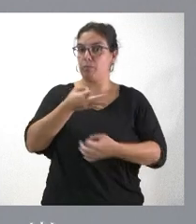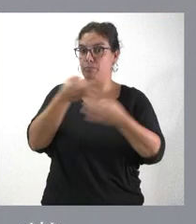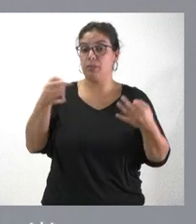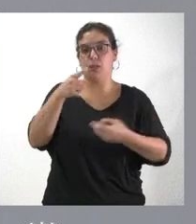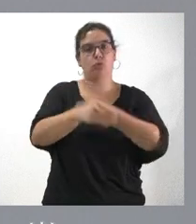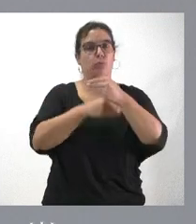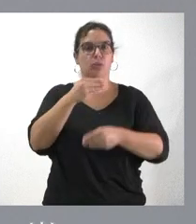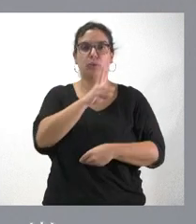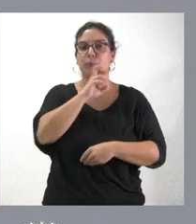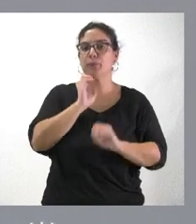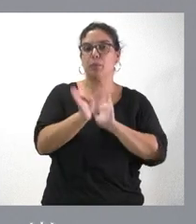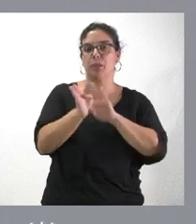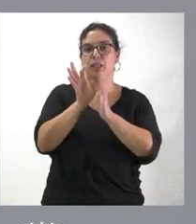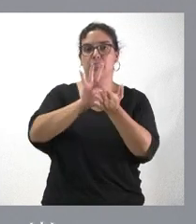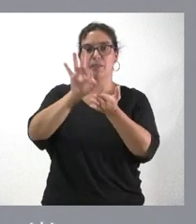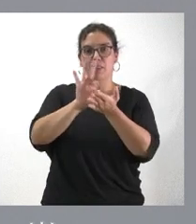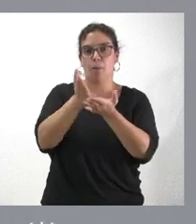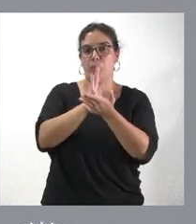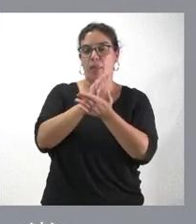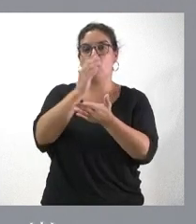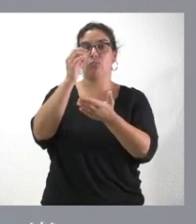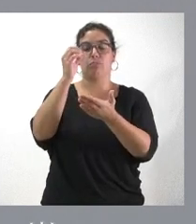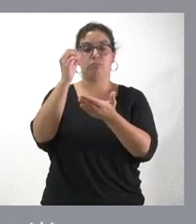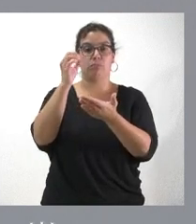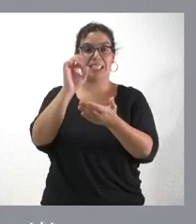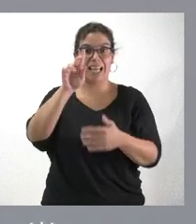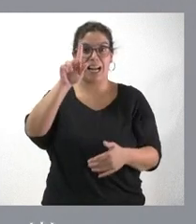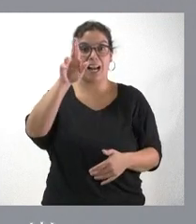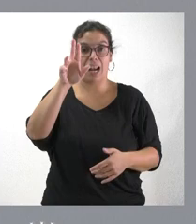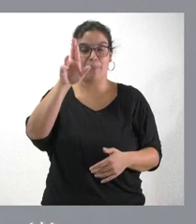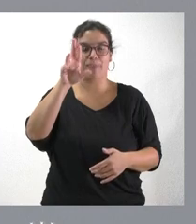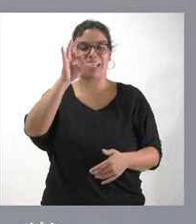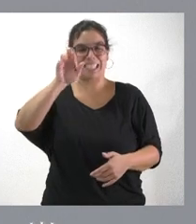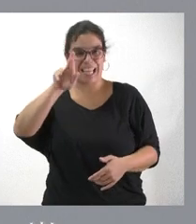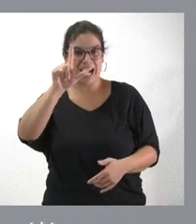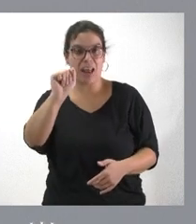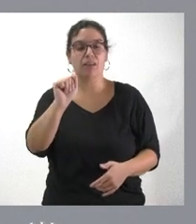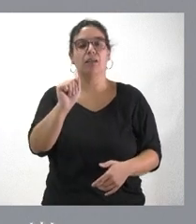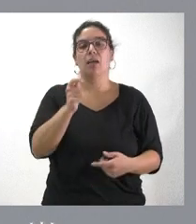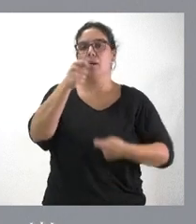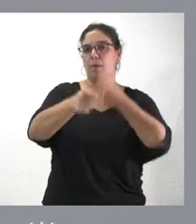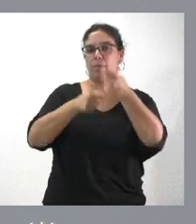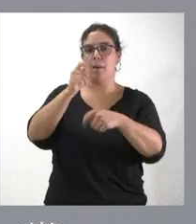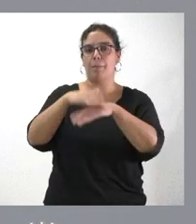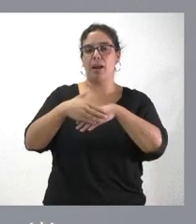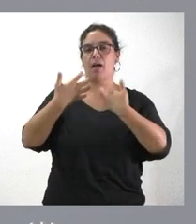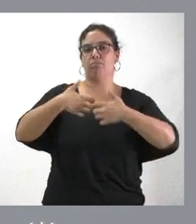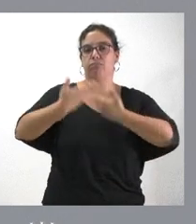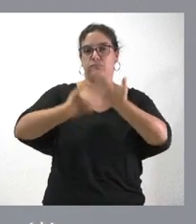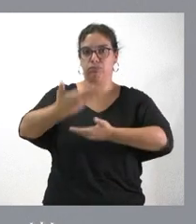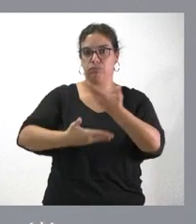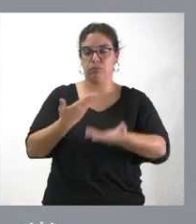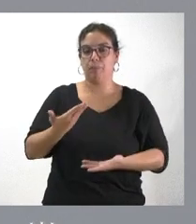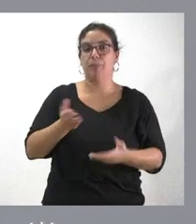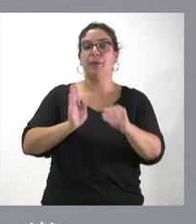hecho, mantener el SERLA y realizar aportaciones que garantizan ese mantenimiento. Que esas aportaciones también tienen que estar